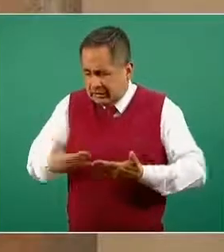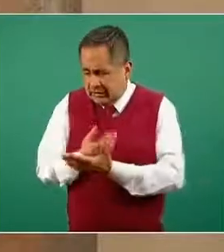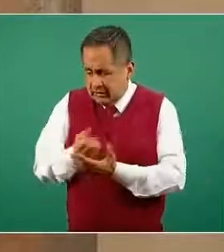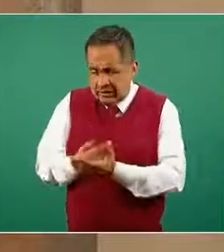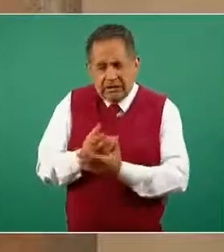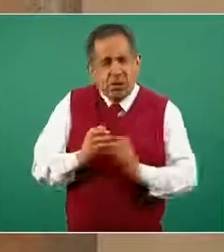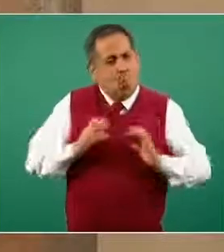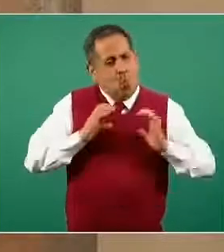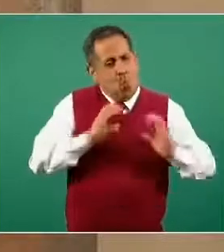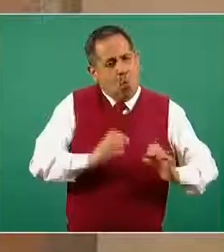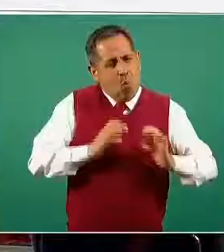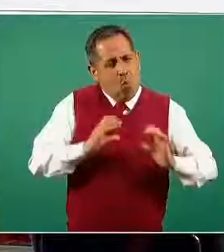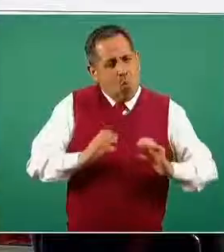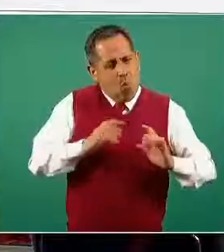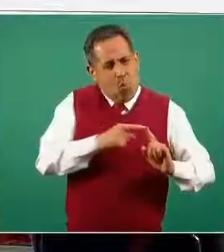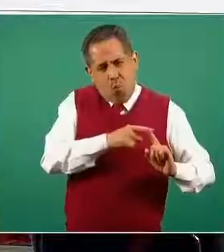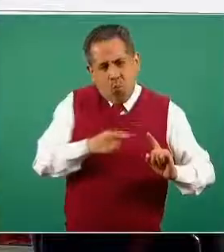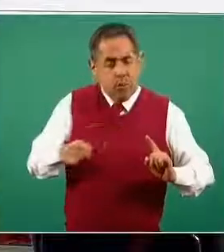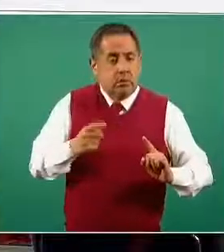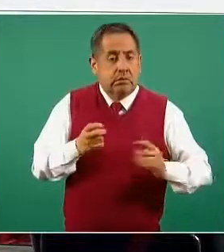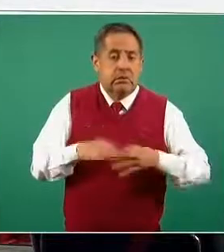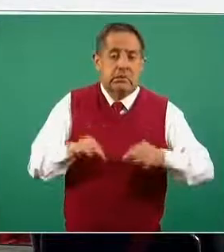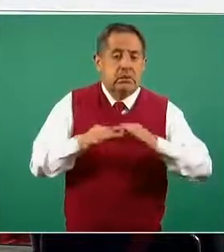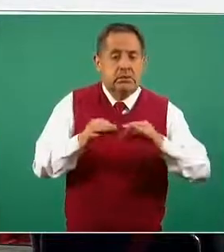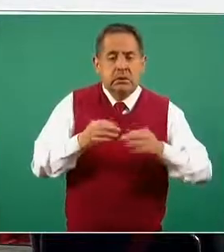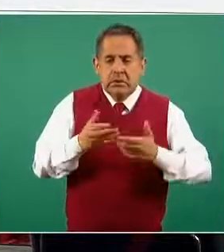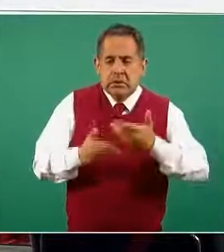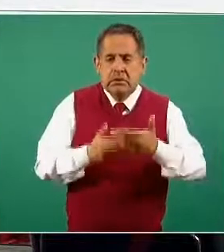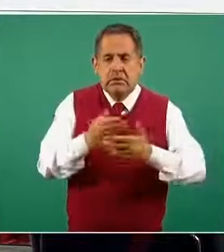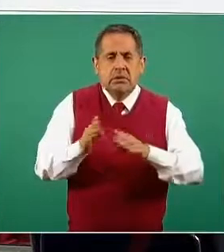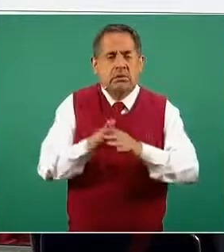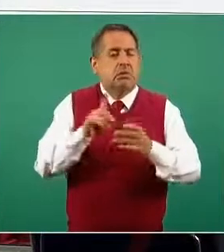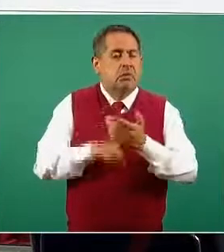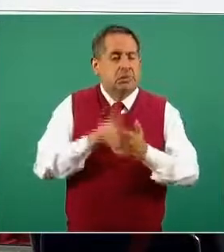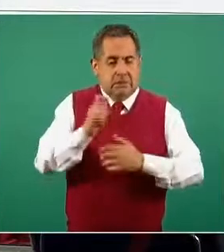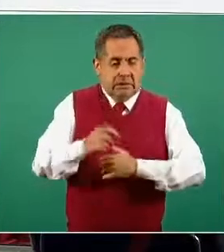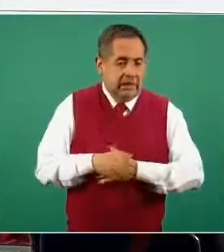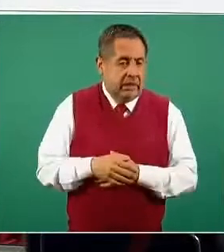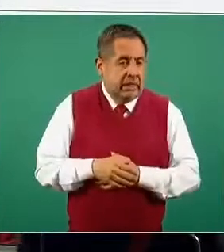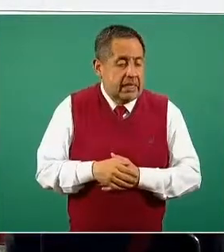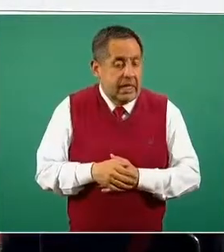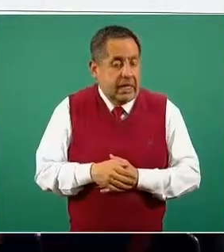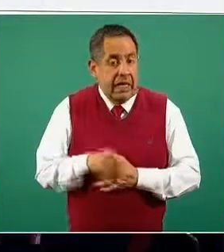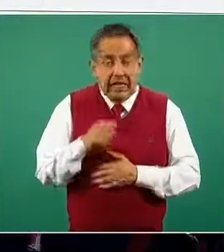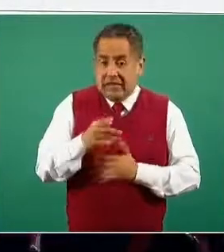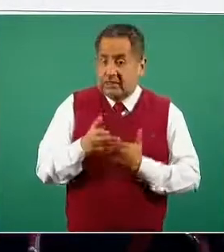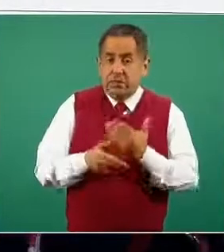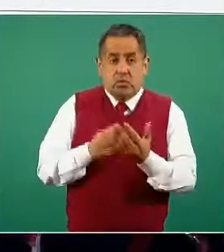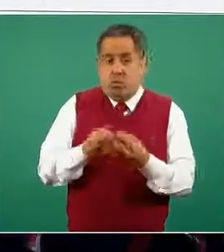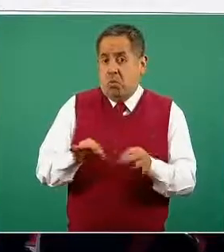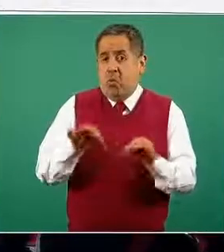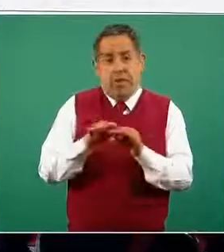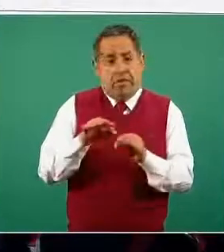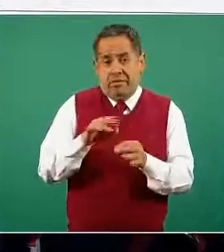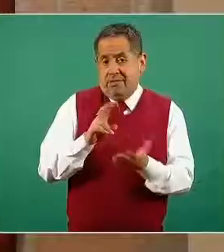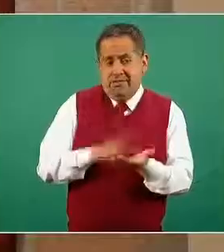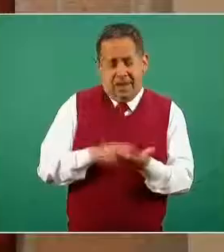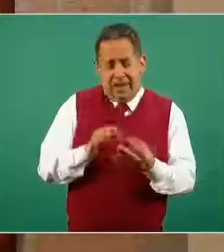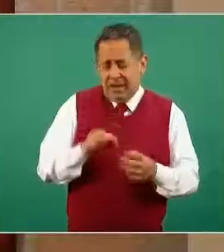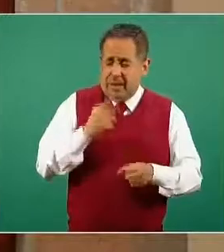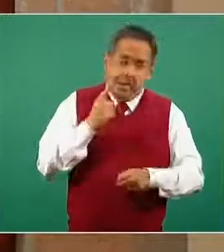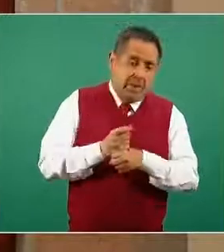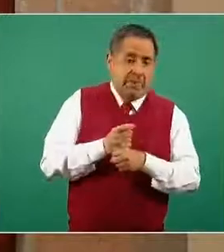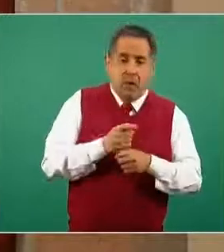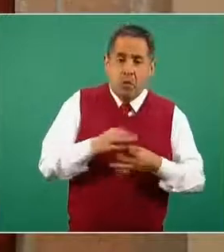Para reiterar que además estos servicios han sido marcados como servicios esenciales y estos